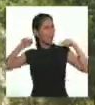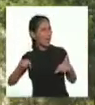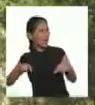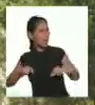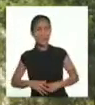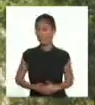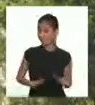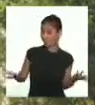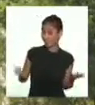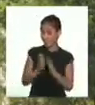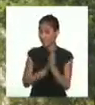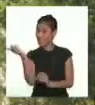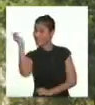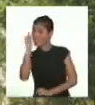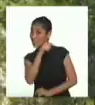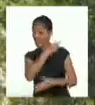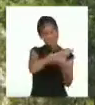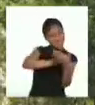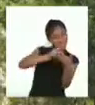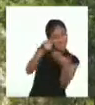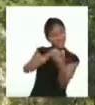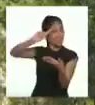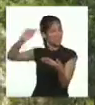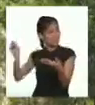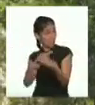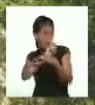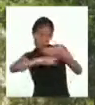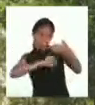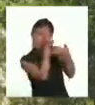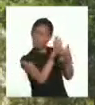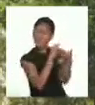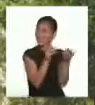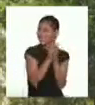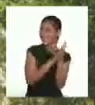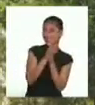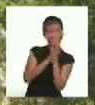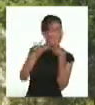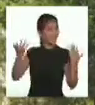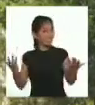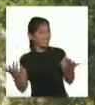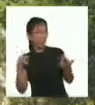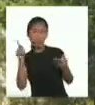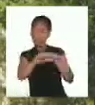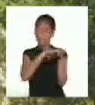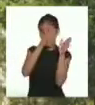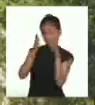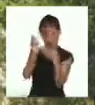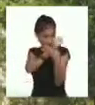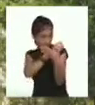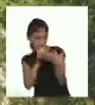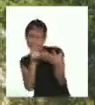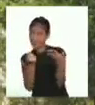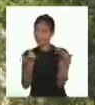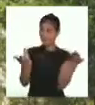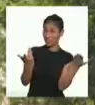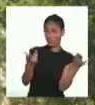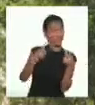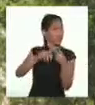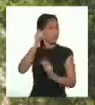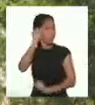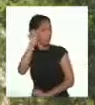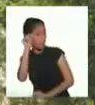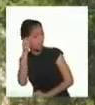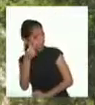Ahora, viene el momento de escribir tu primer borrador. Usa de guía tu plan de escritura para ayudarte